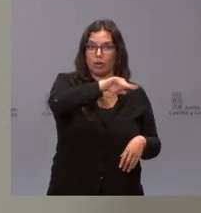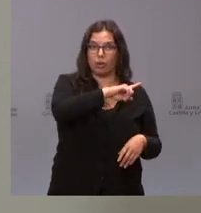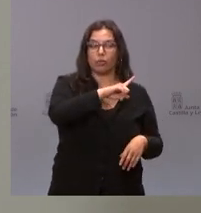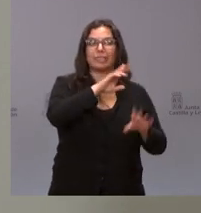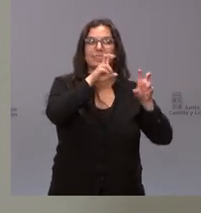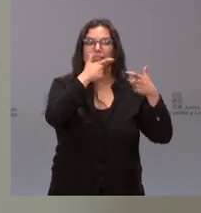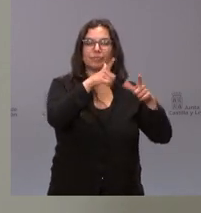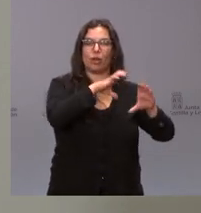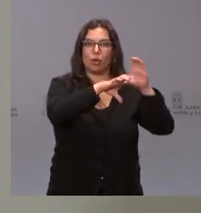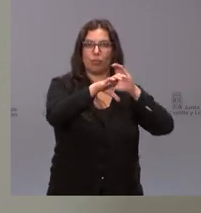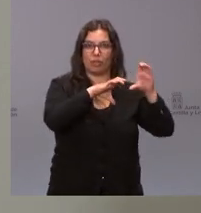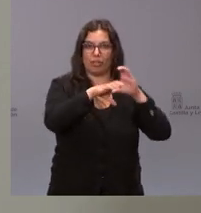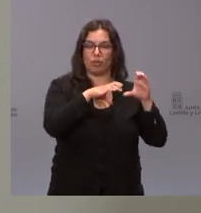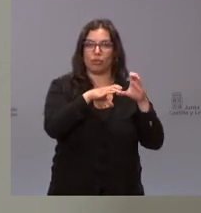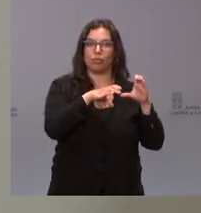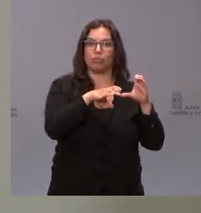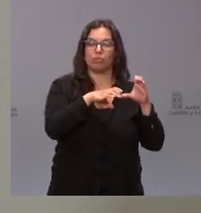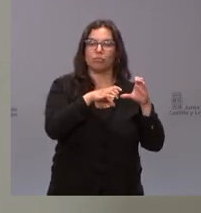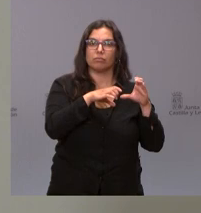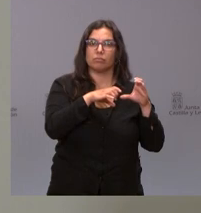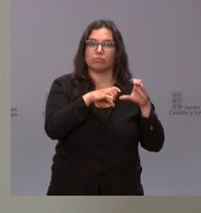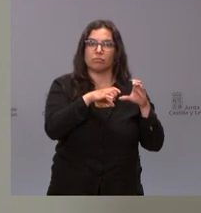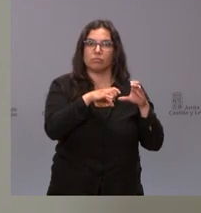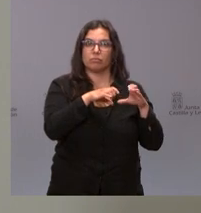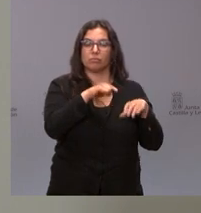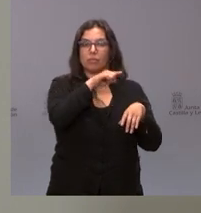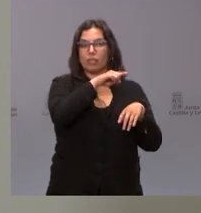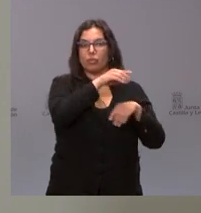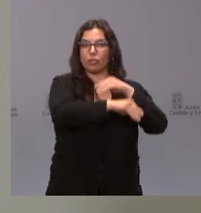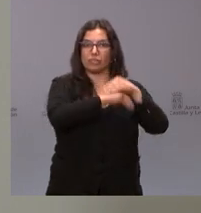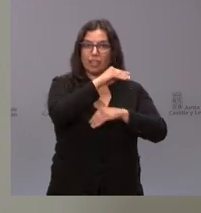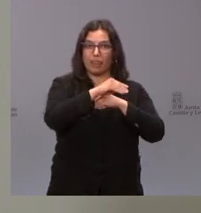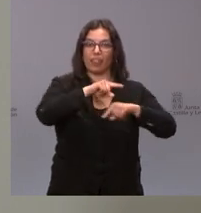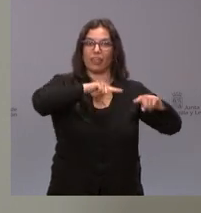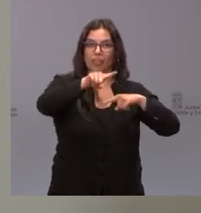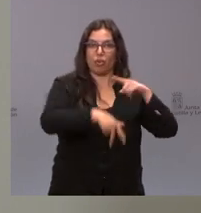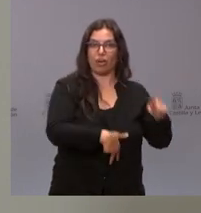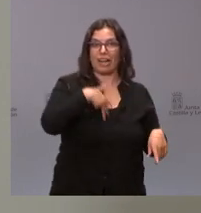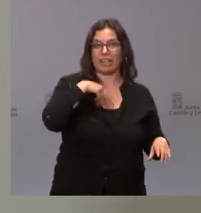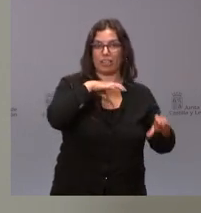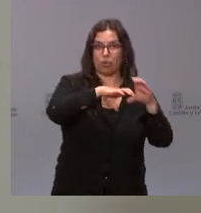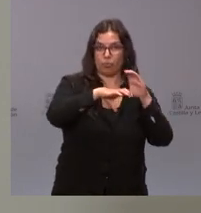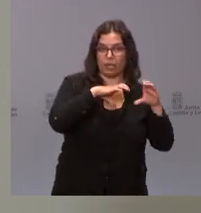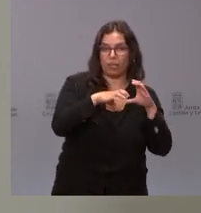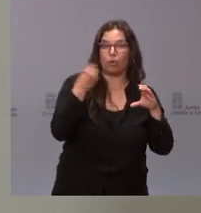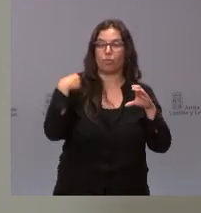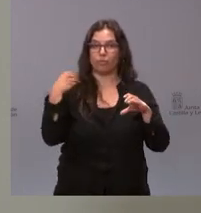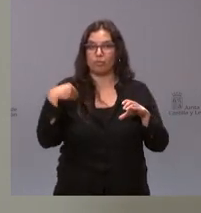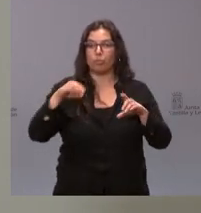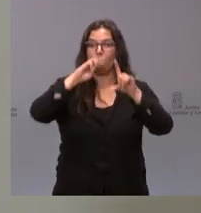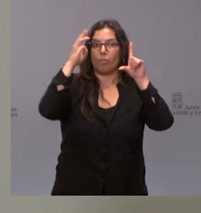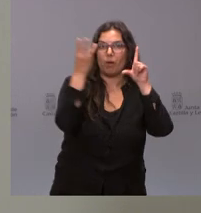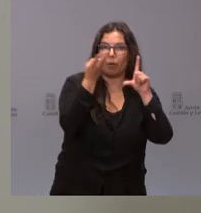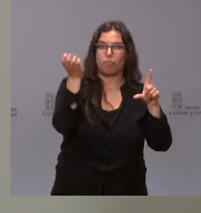comunicación valga la redundancia son los que se llevan a cabo a través de la Dirección General de Comunicación los que se cuelgan en la